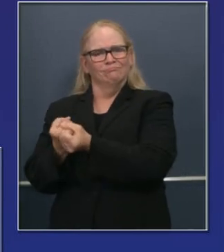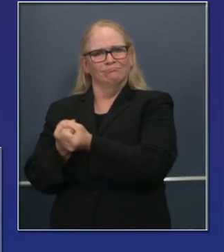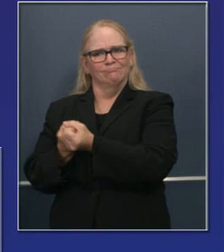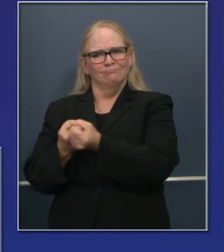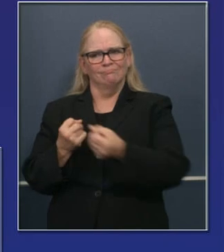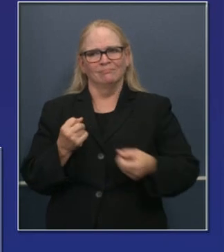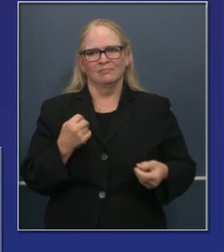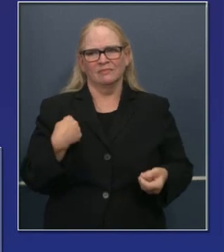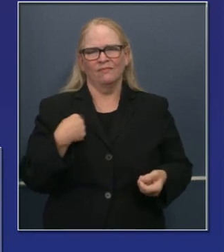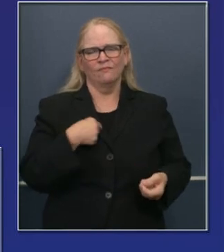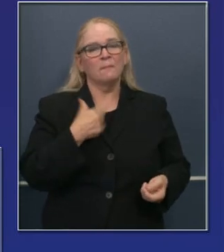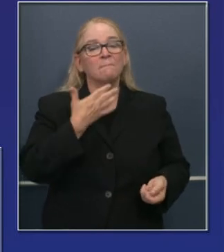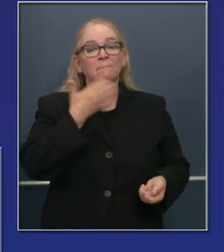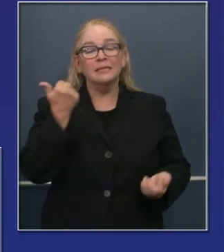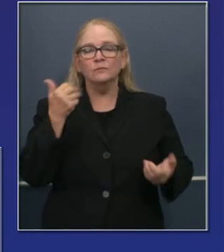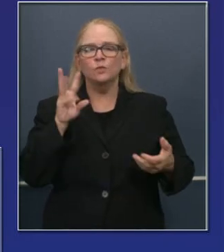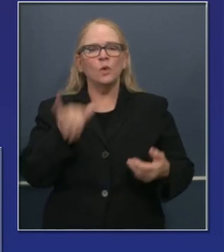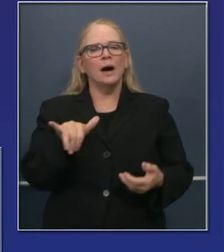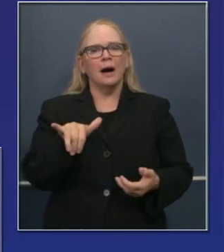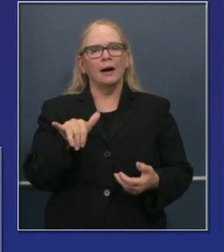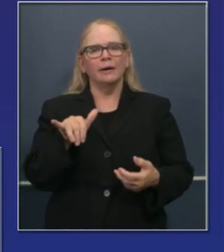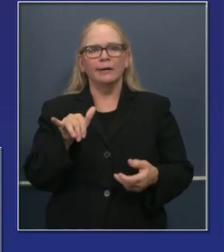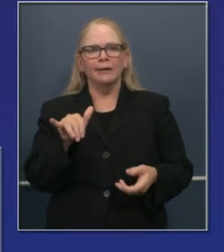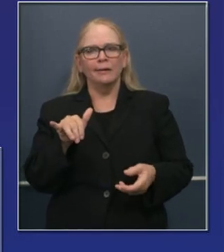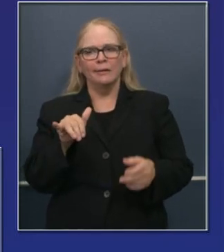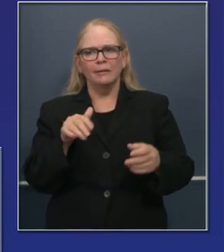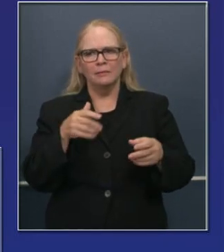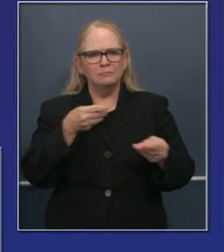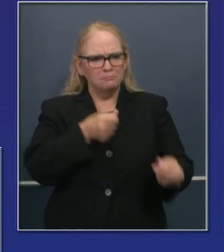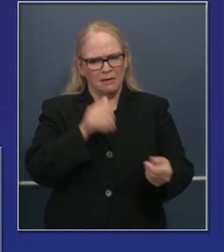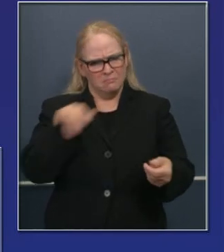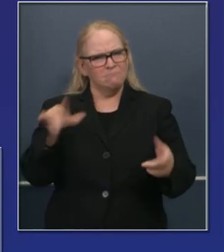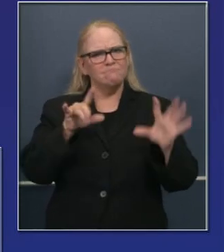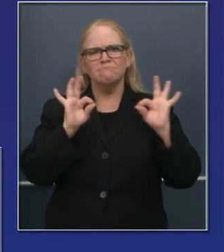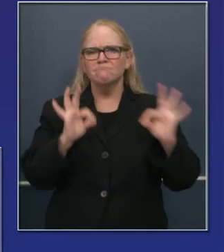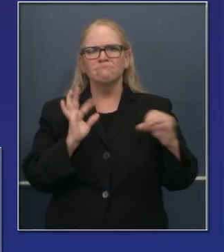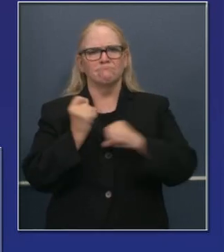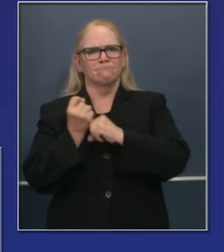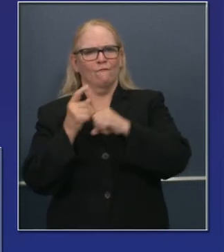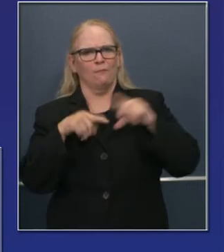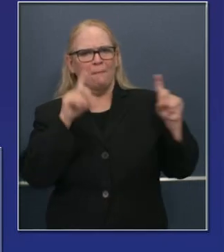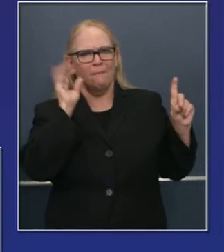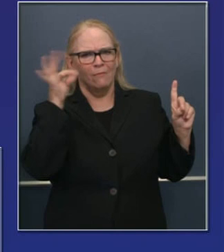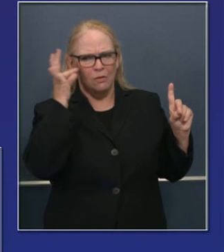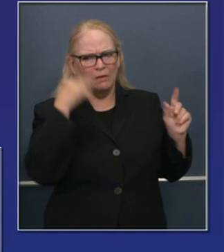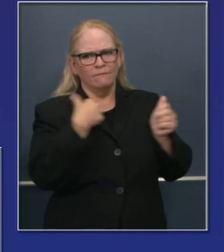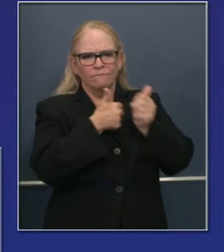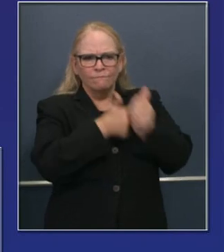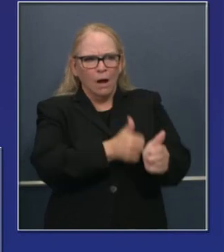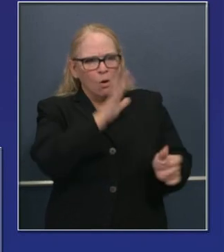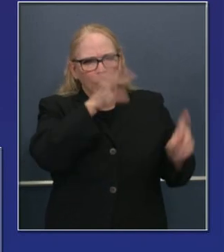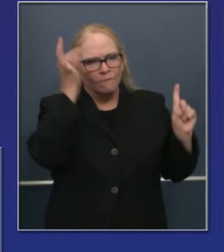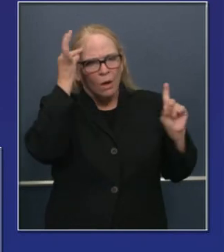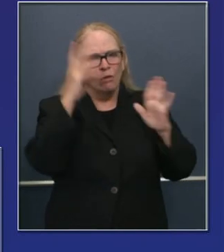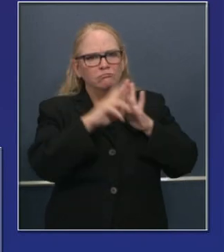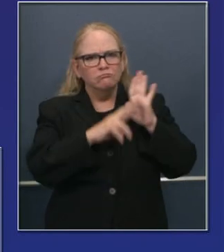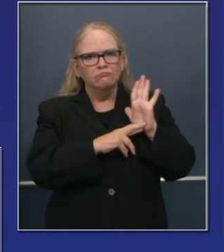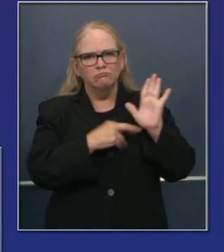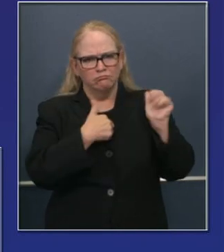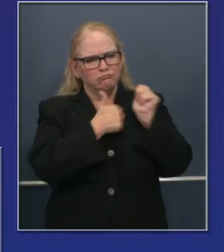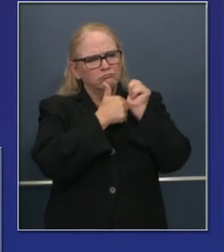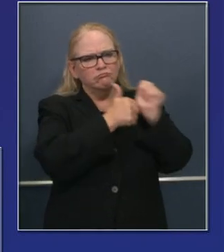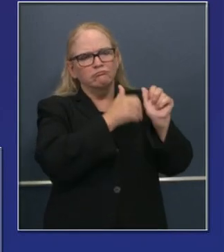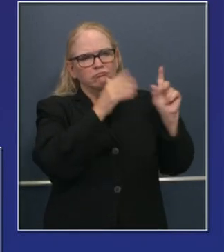donde más sentimos que pueden ser eficaces, donde mejor se pueden invertir. De acuerdo con las pautas federales